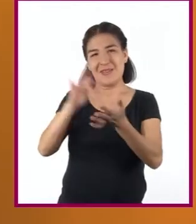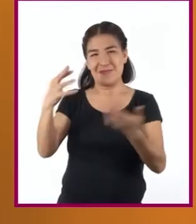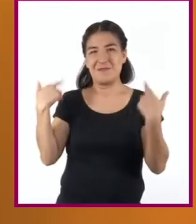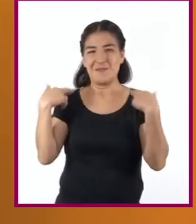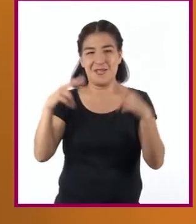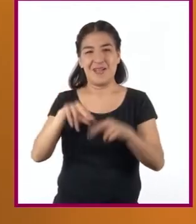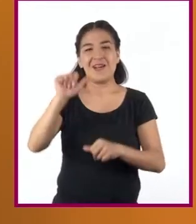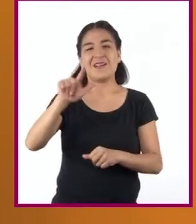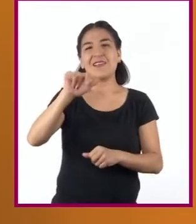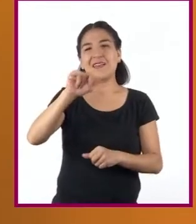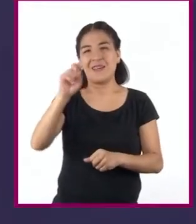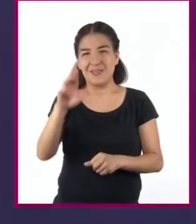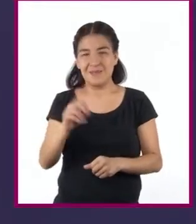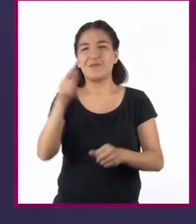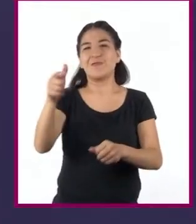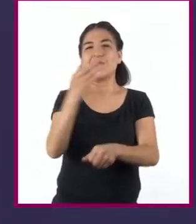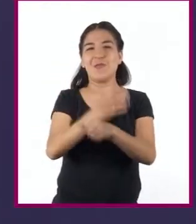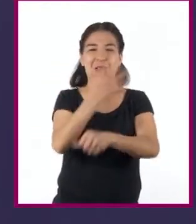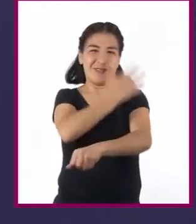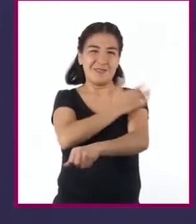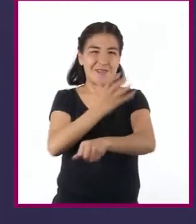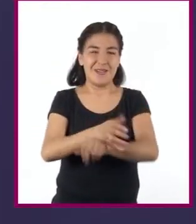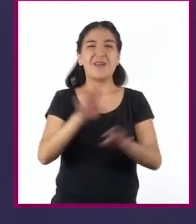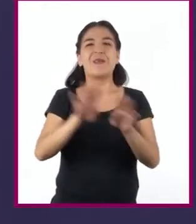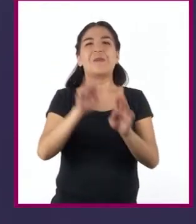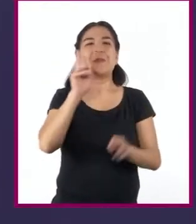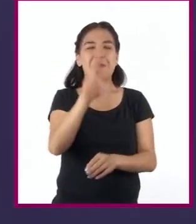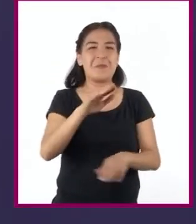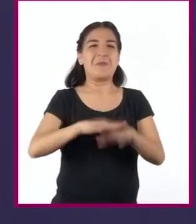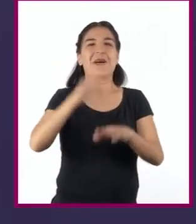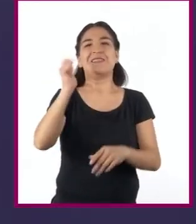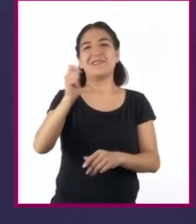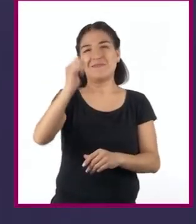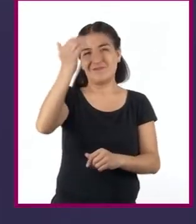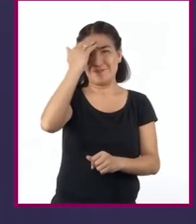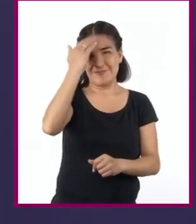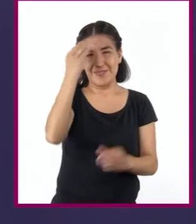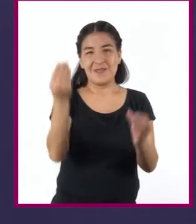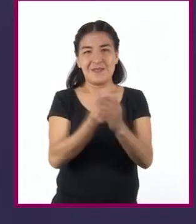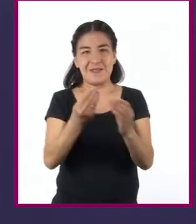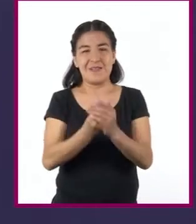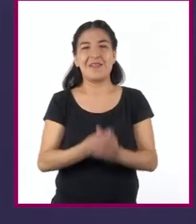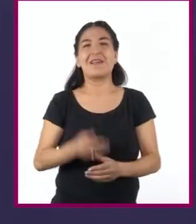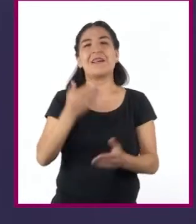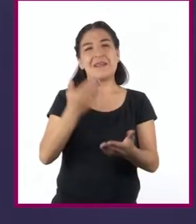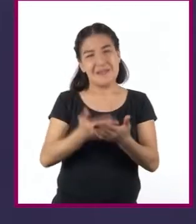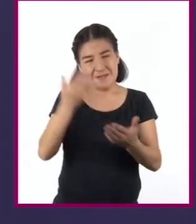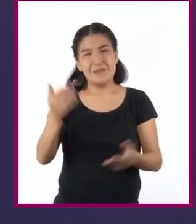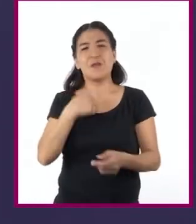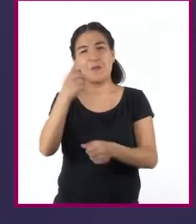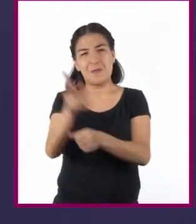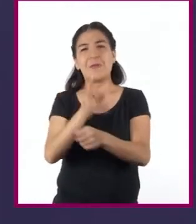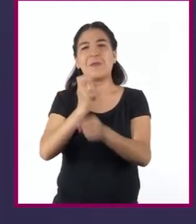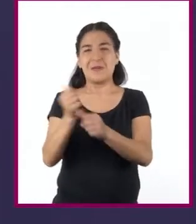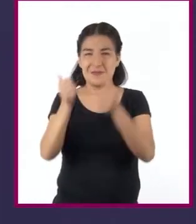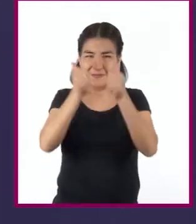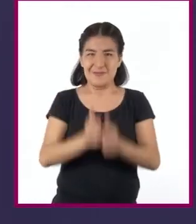Maestro Alejandro Sevilla, por acompañarnos y enriquecer nuestra sesión. Te invito a que te quedes con nosotros.